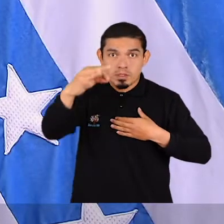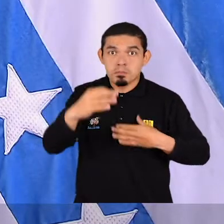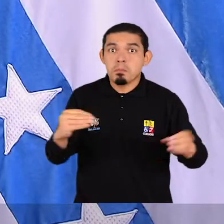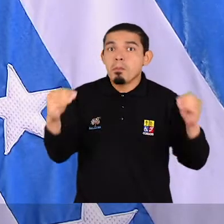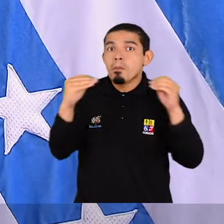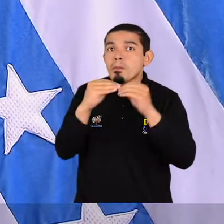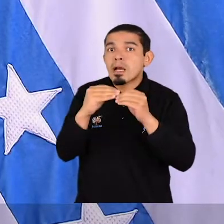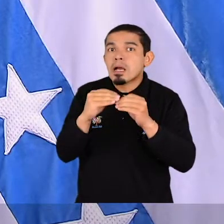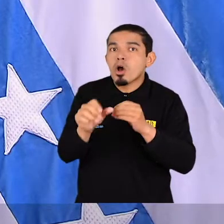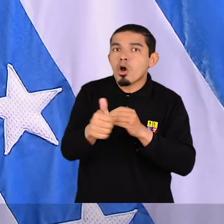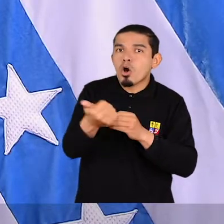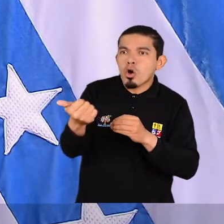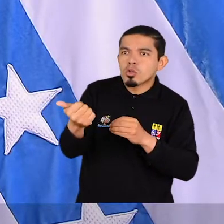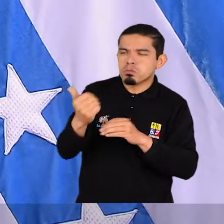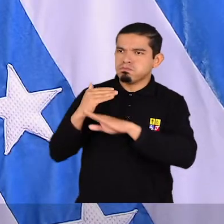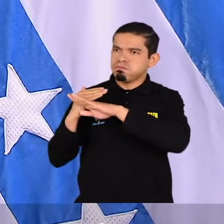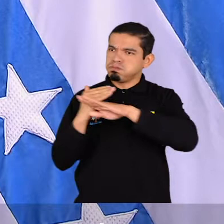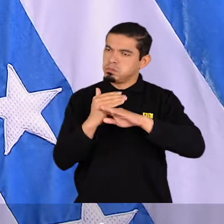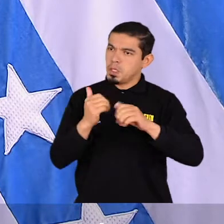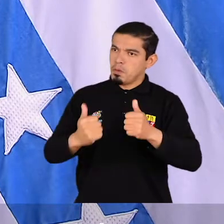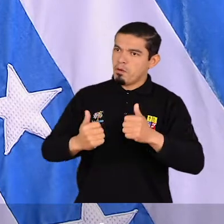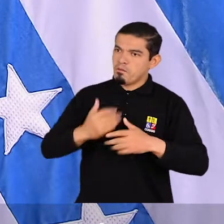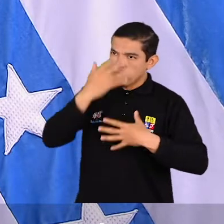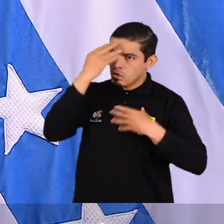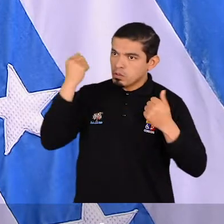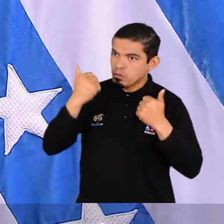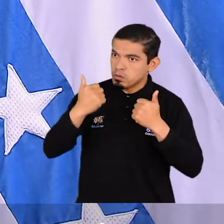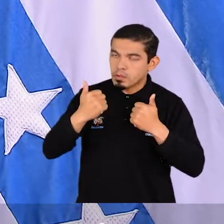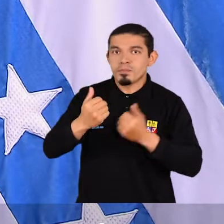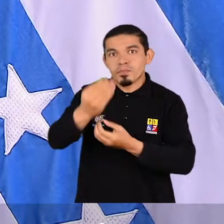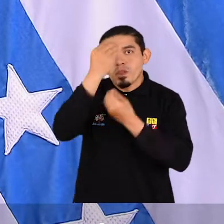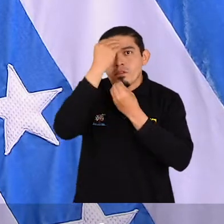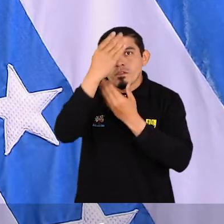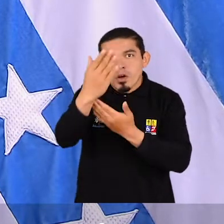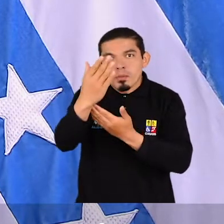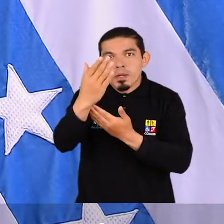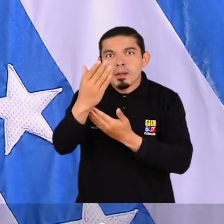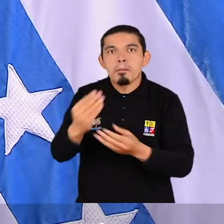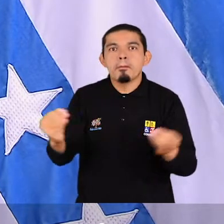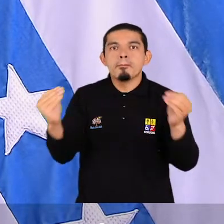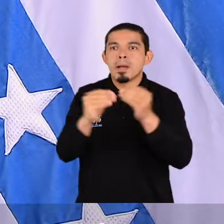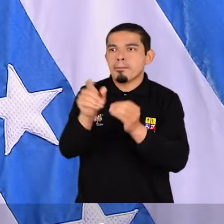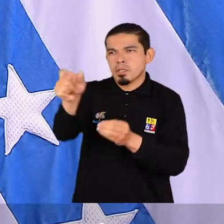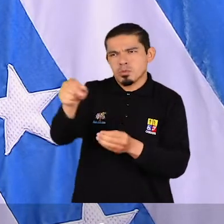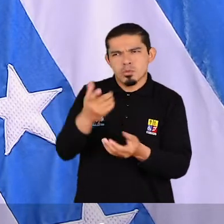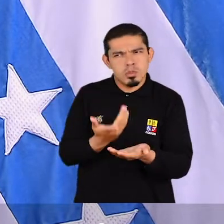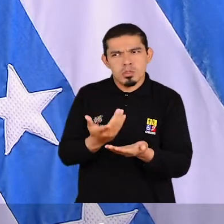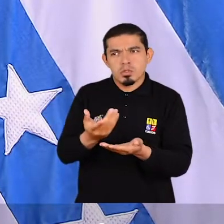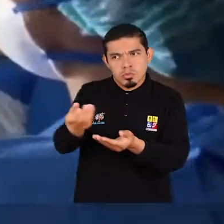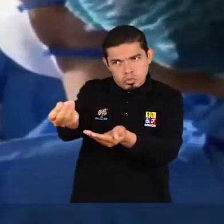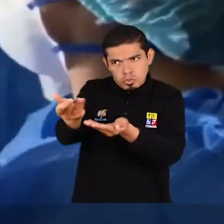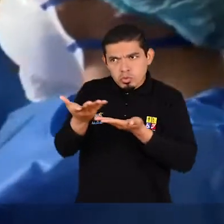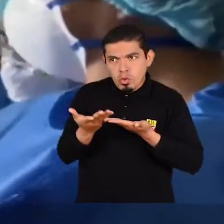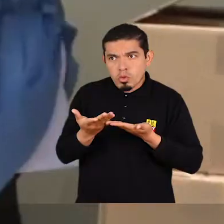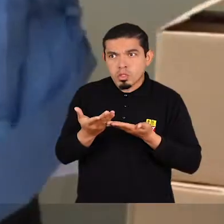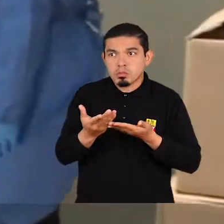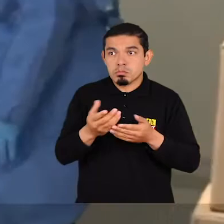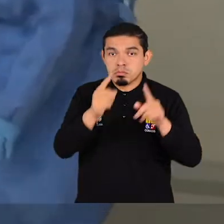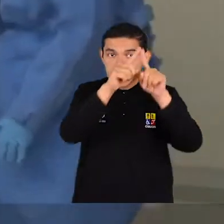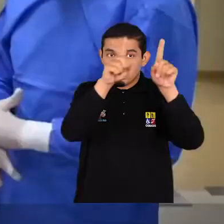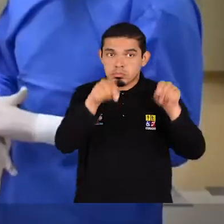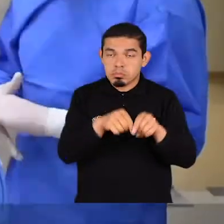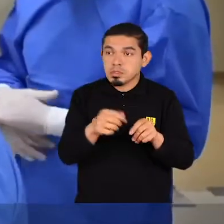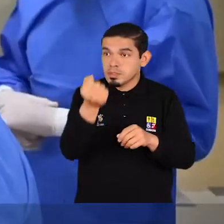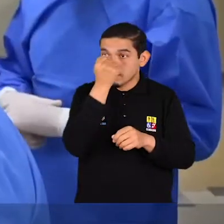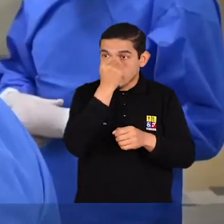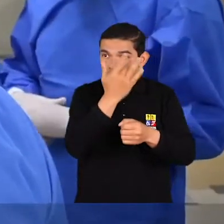a quienes han desarrollado anticuerpos. Con esa información, conseguiremos a más potenciales donantes de plasma. Estamos destinando